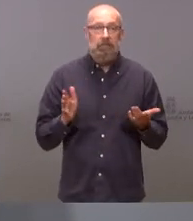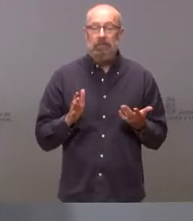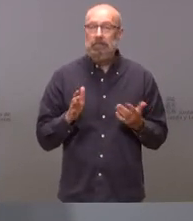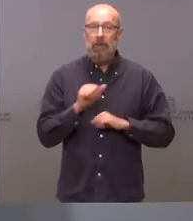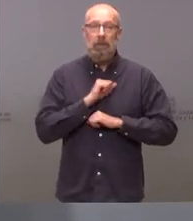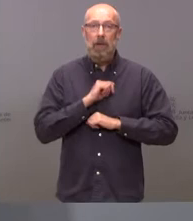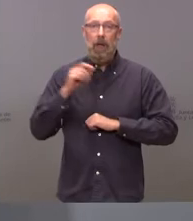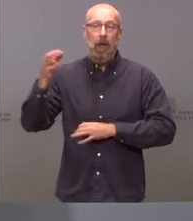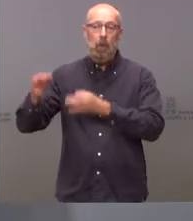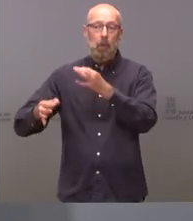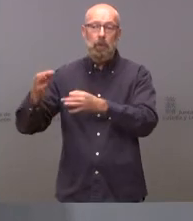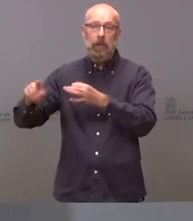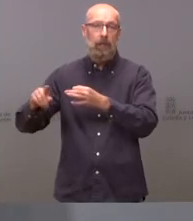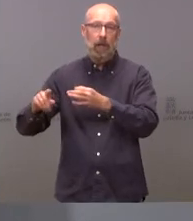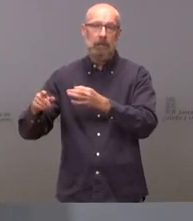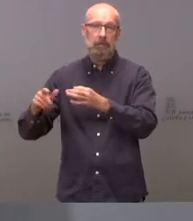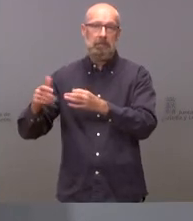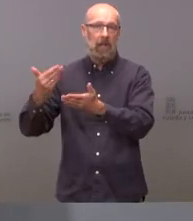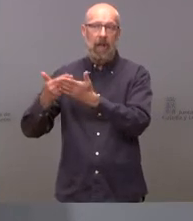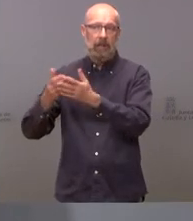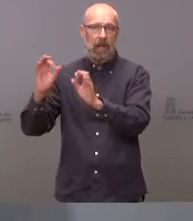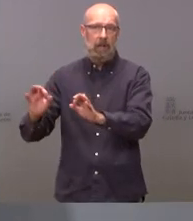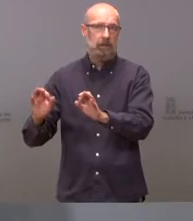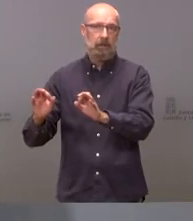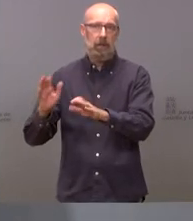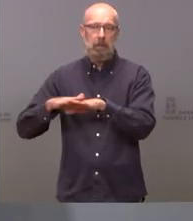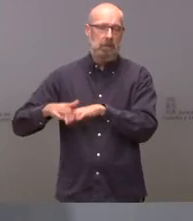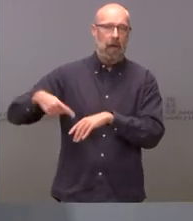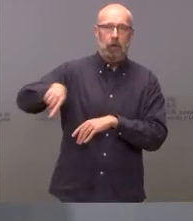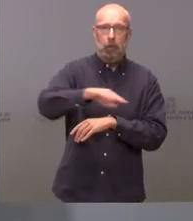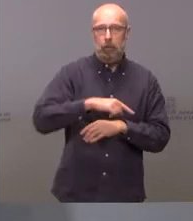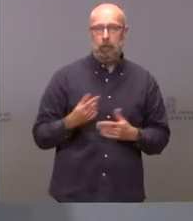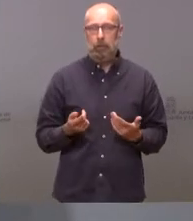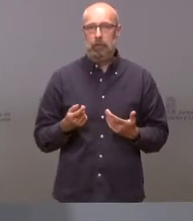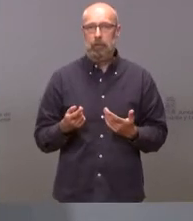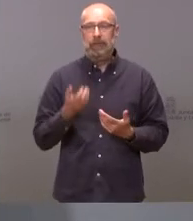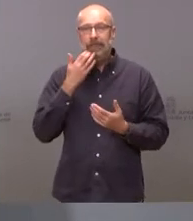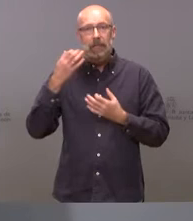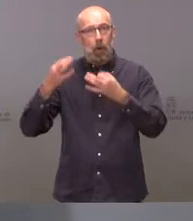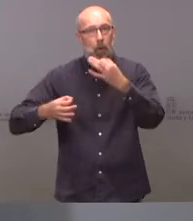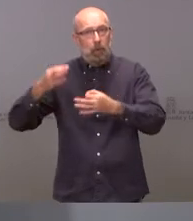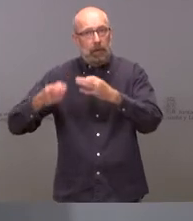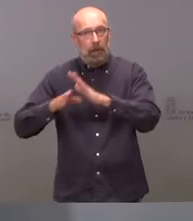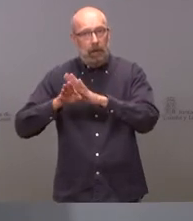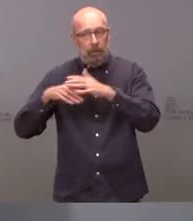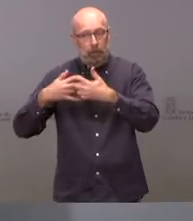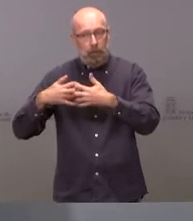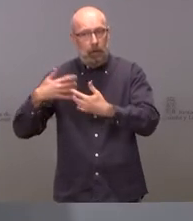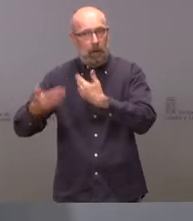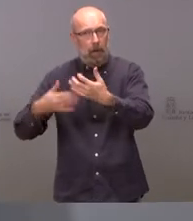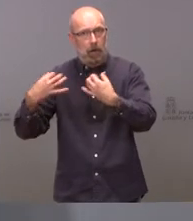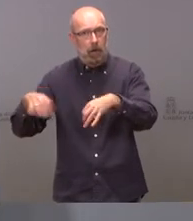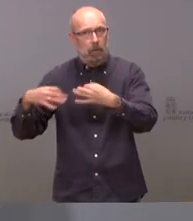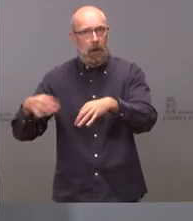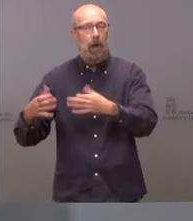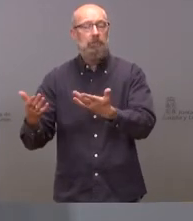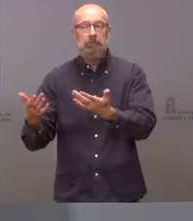es una garantía para todos y que el normal funcionamiento de la justicia es algo en lo que no podemos